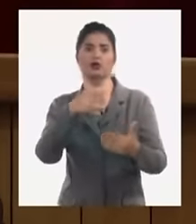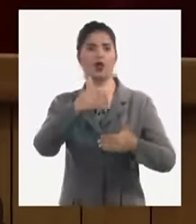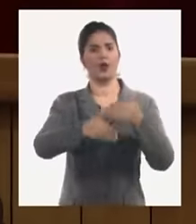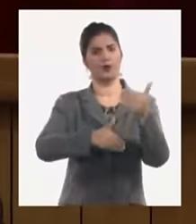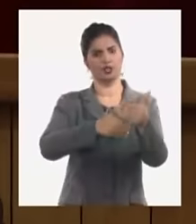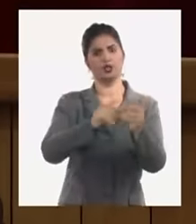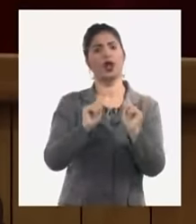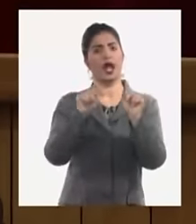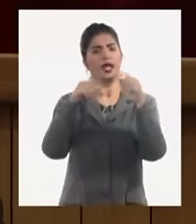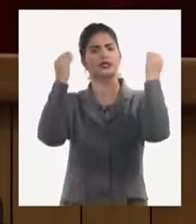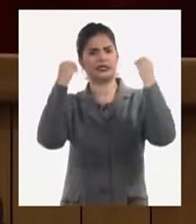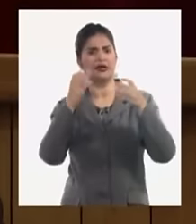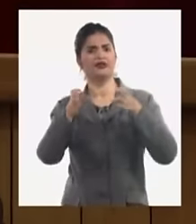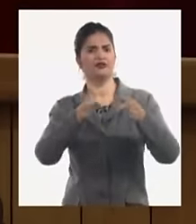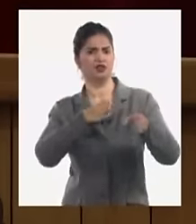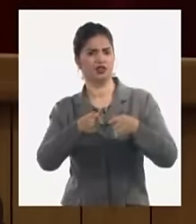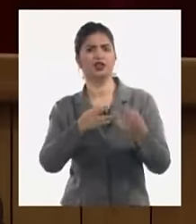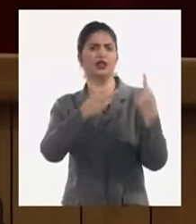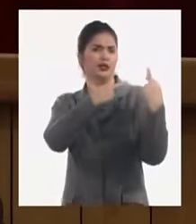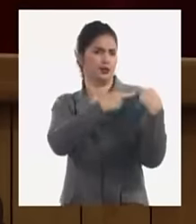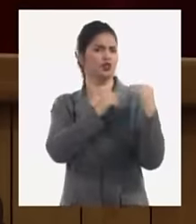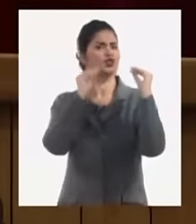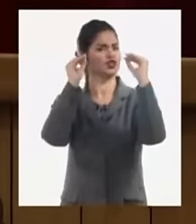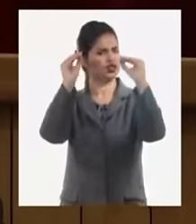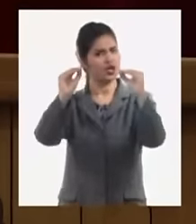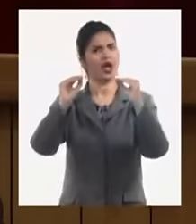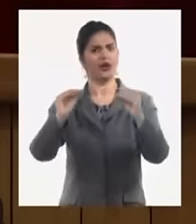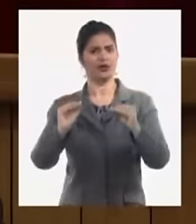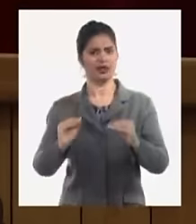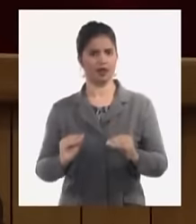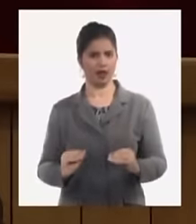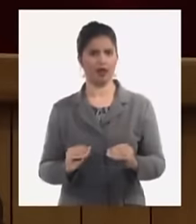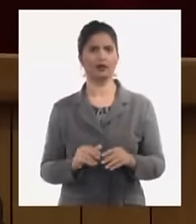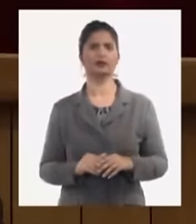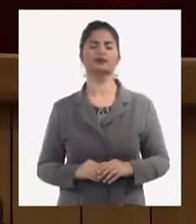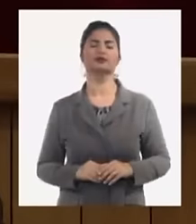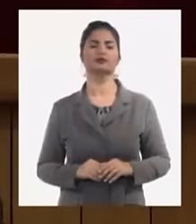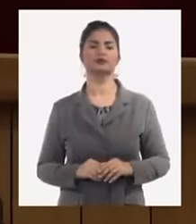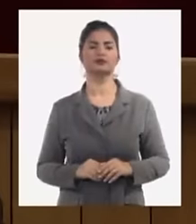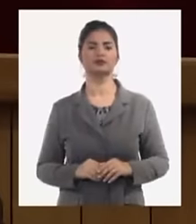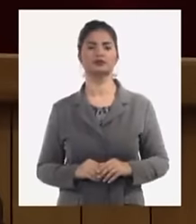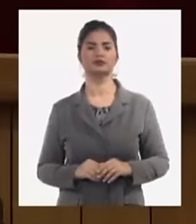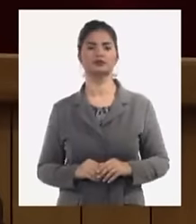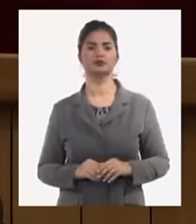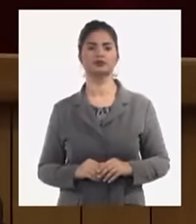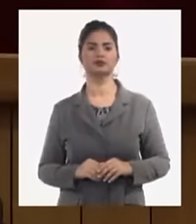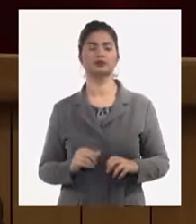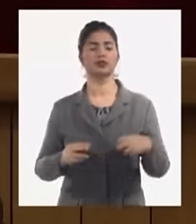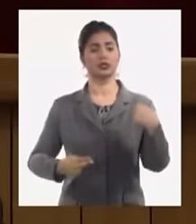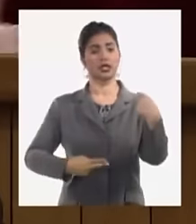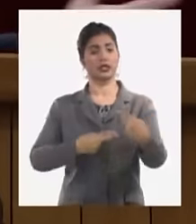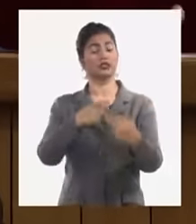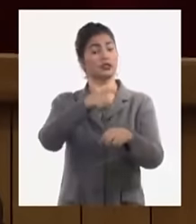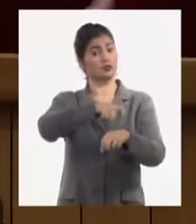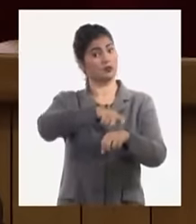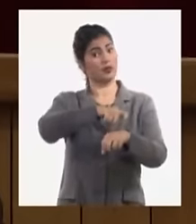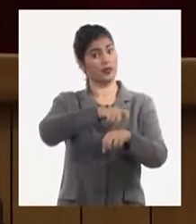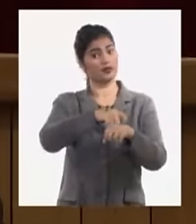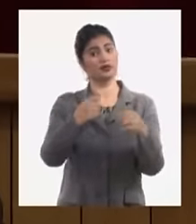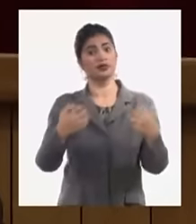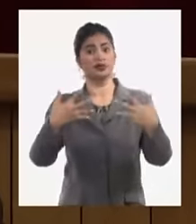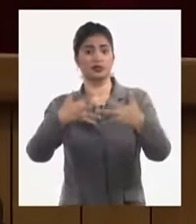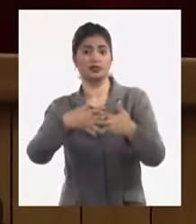funciones y todo en todos los sentidos va incluso ya a constituirse un buen momento que le va a corresponder la